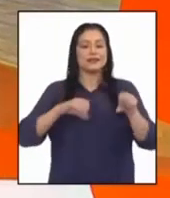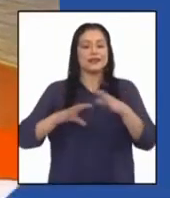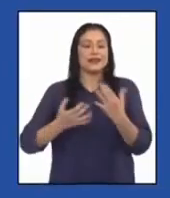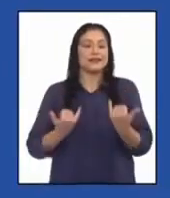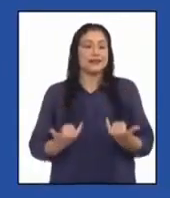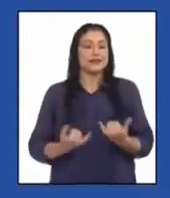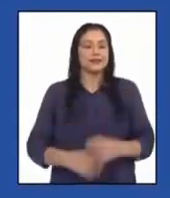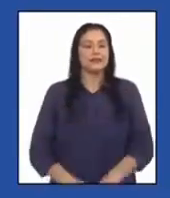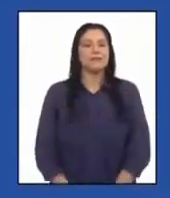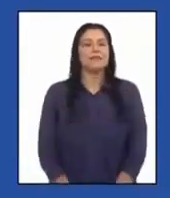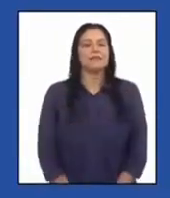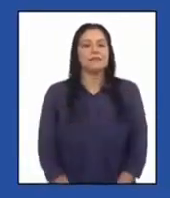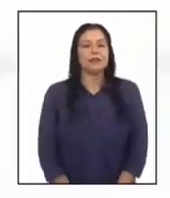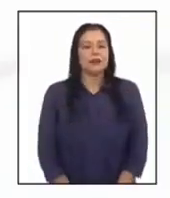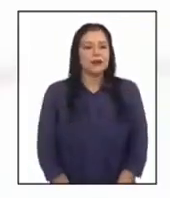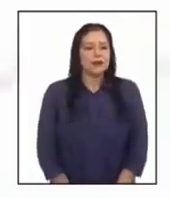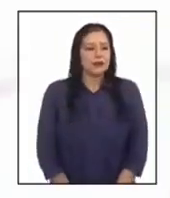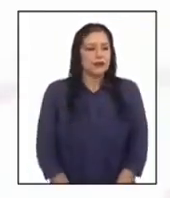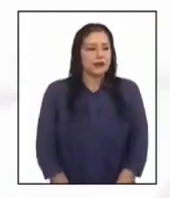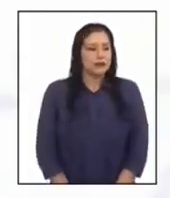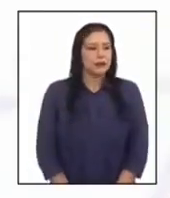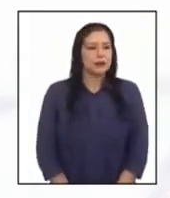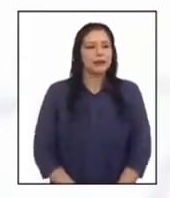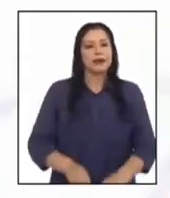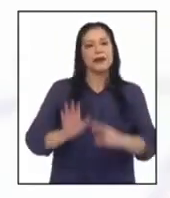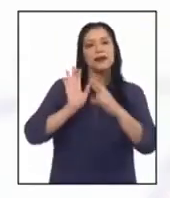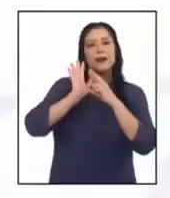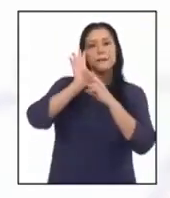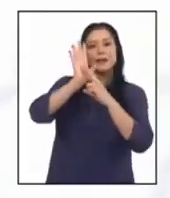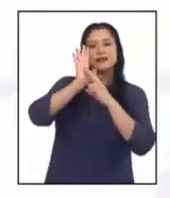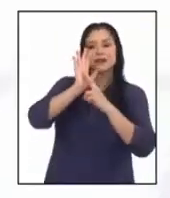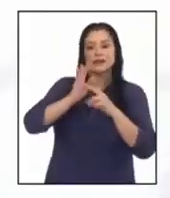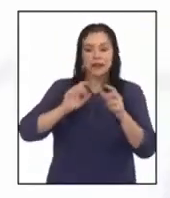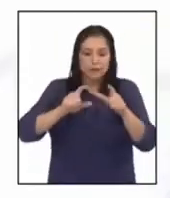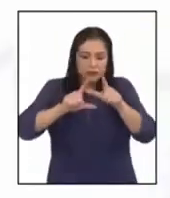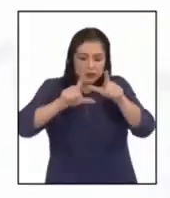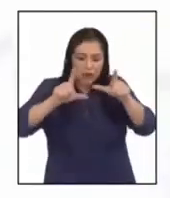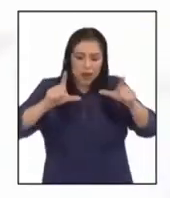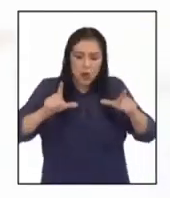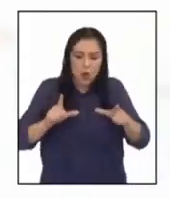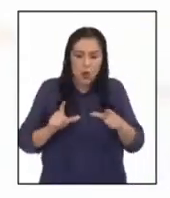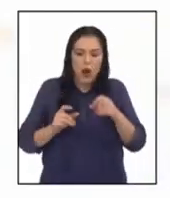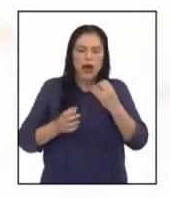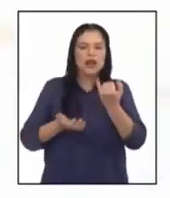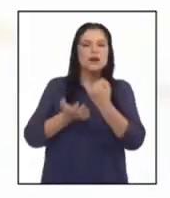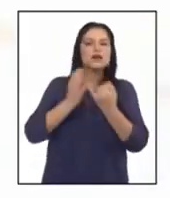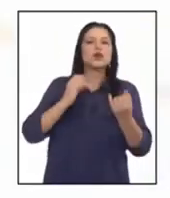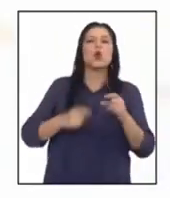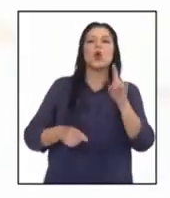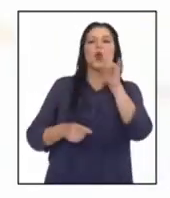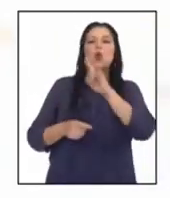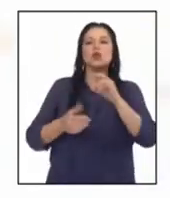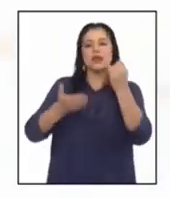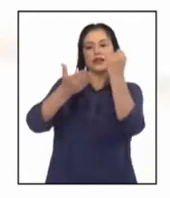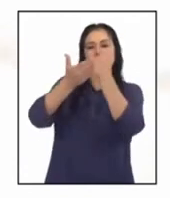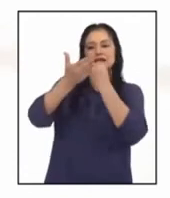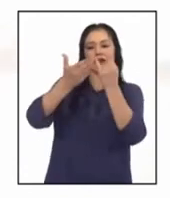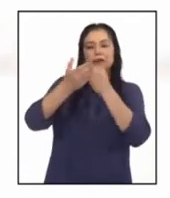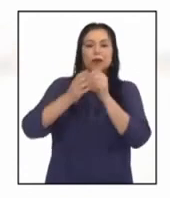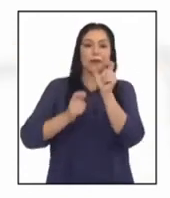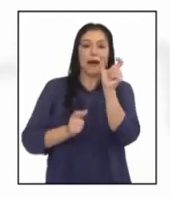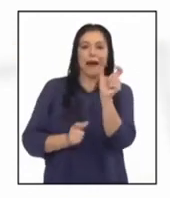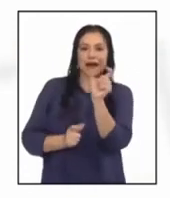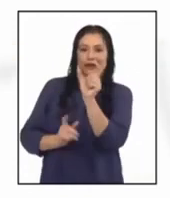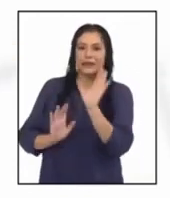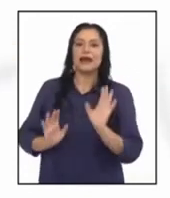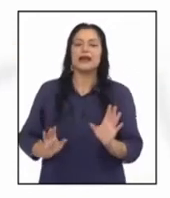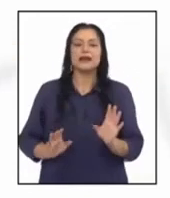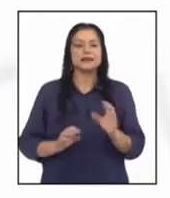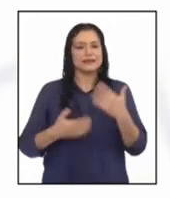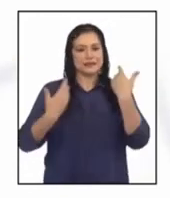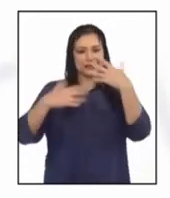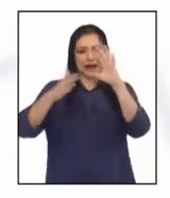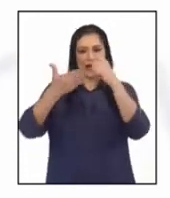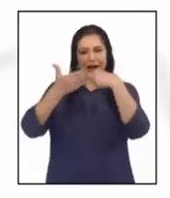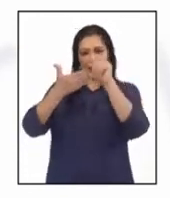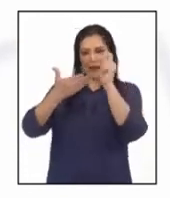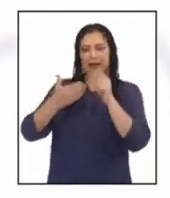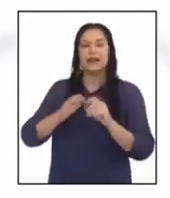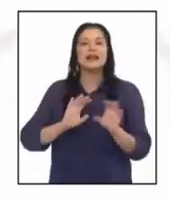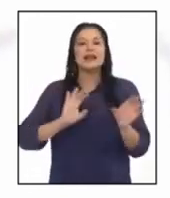del día de hoy. Representamos la ubicación de lugares utilizando planos o mapas a escala. ¡Hecho!